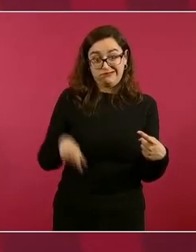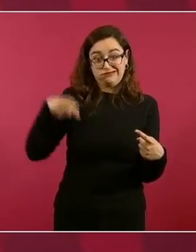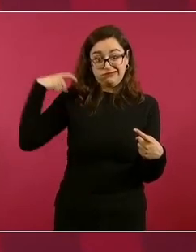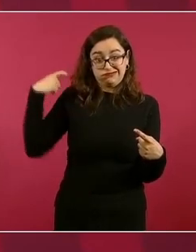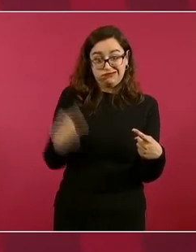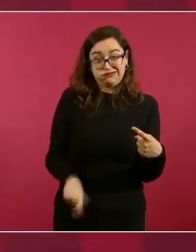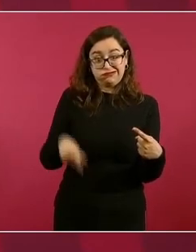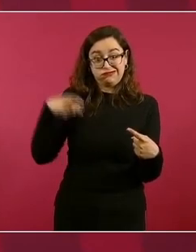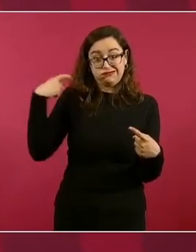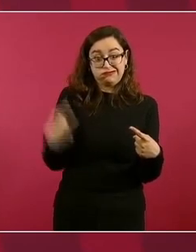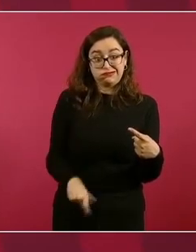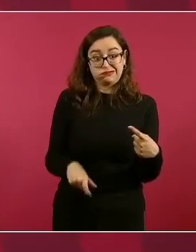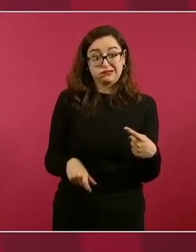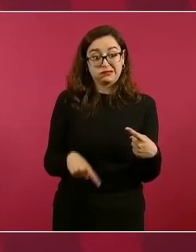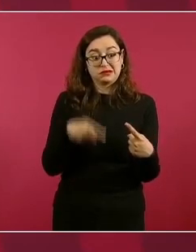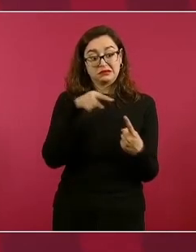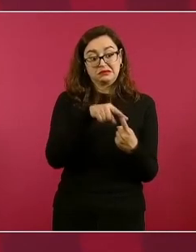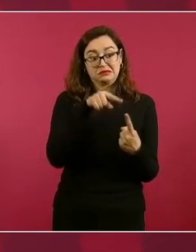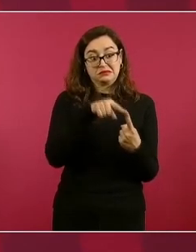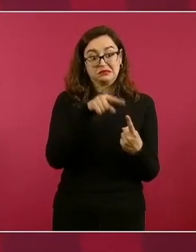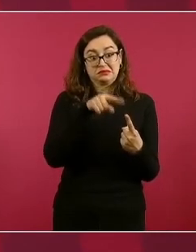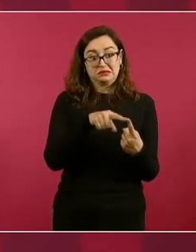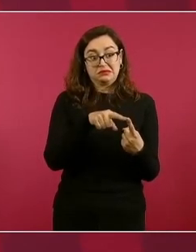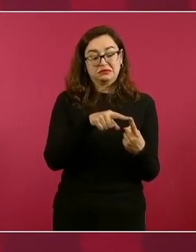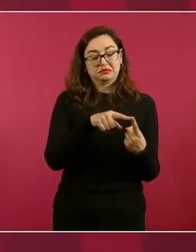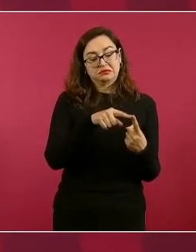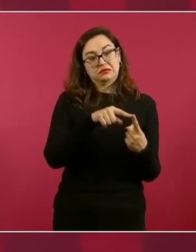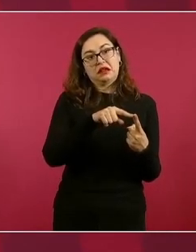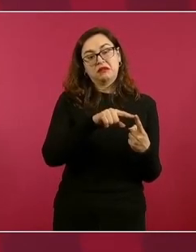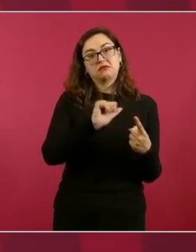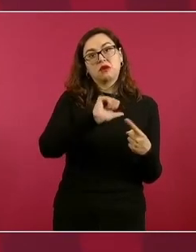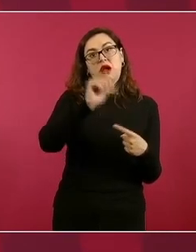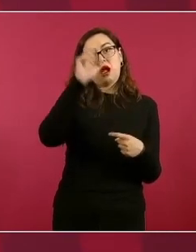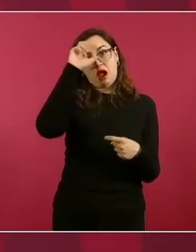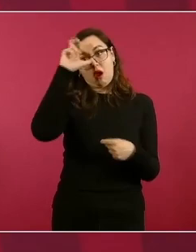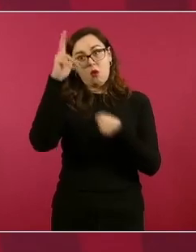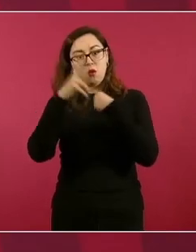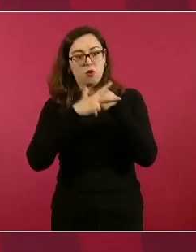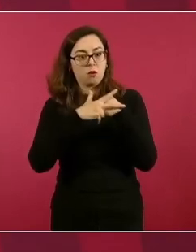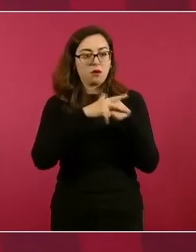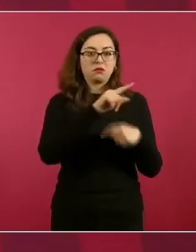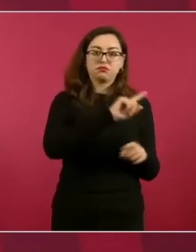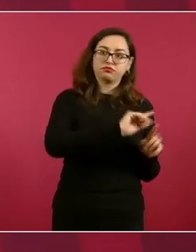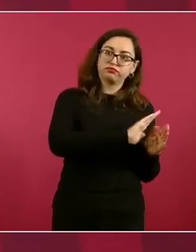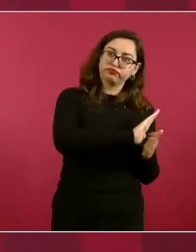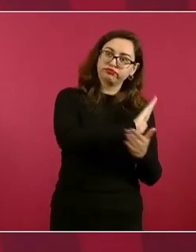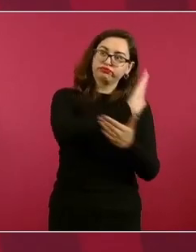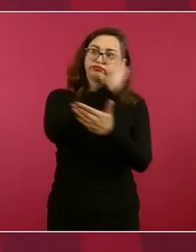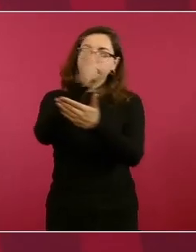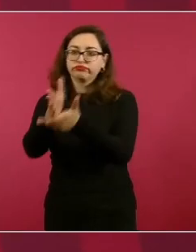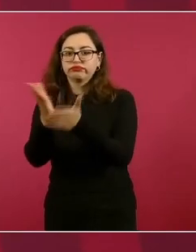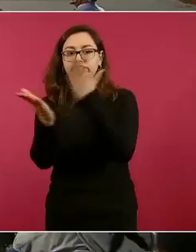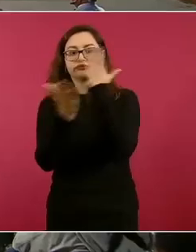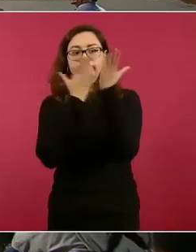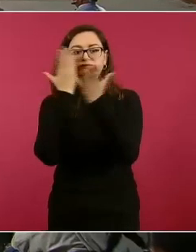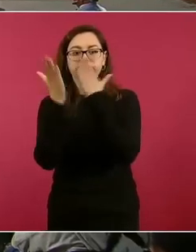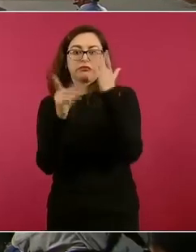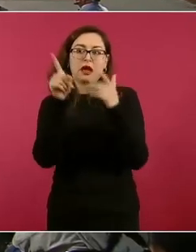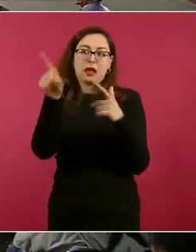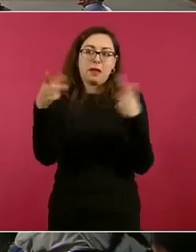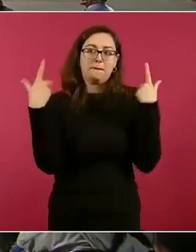se va a estudiar a Europa y tiene su maestro, ¿cómo se llamaba el maestro de Bolívar?